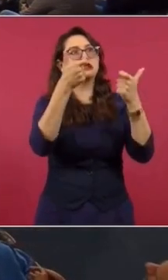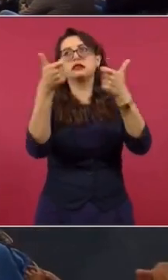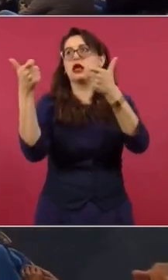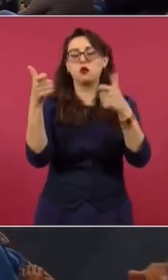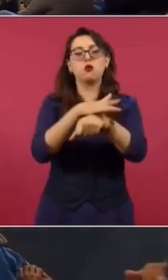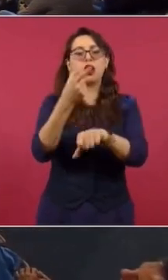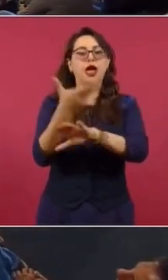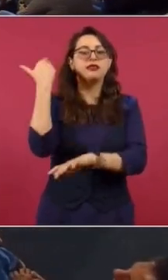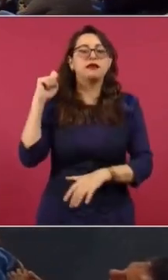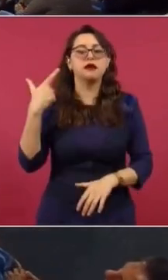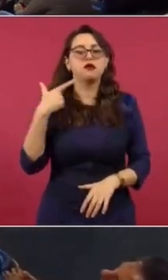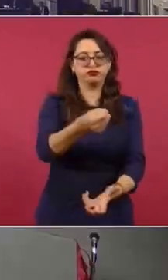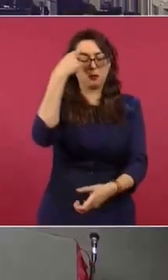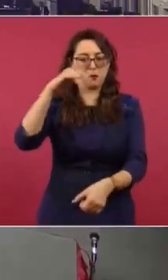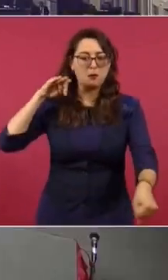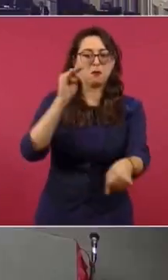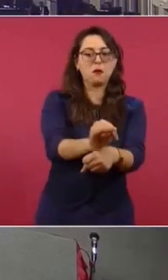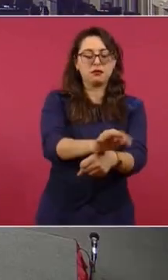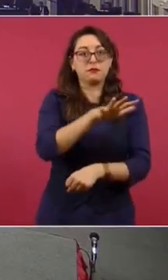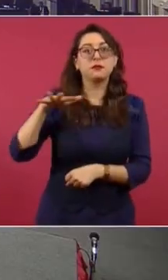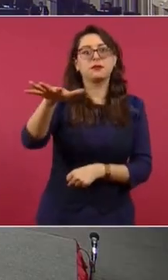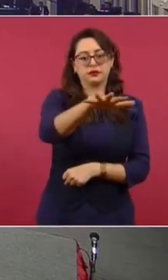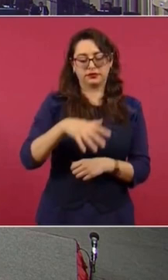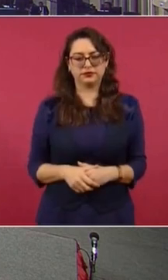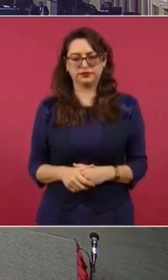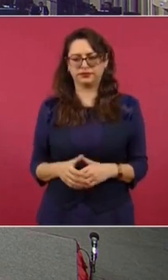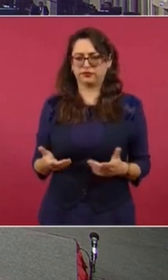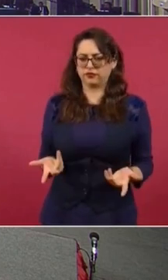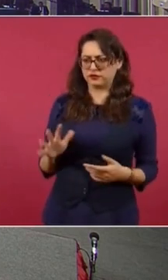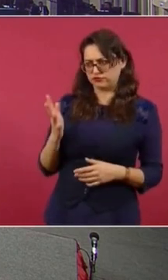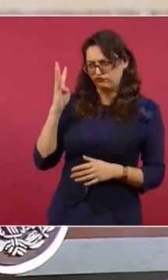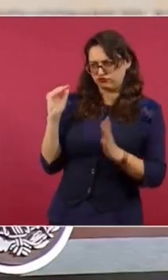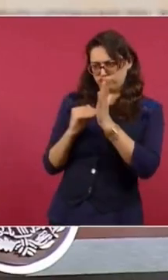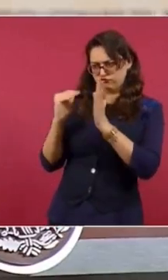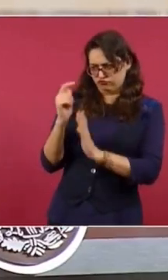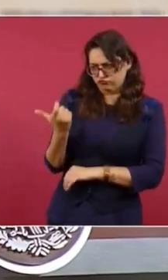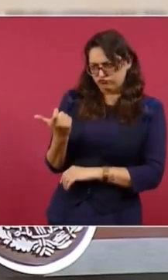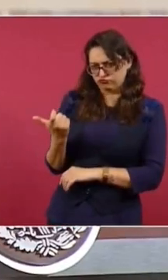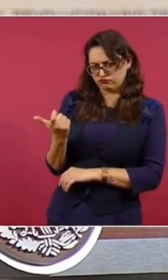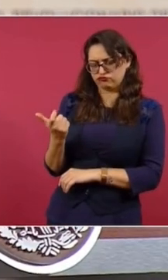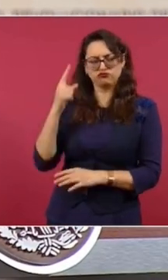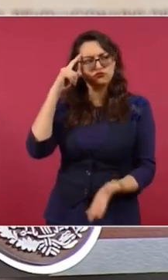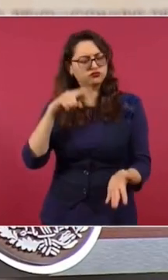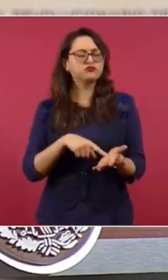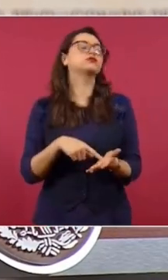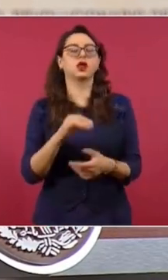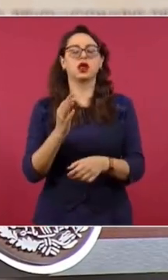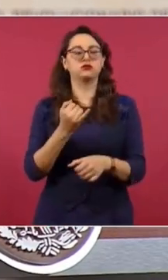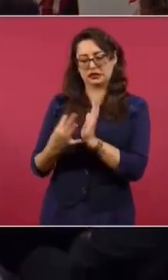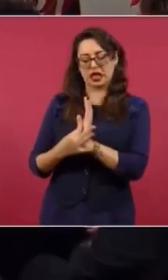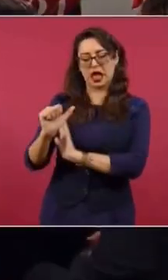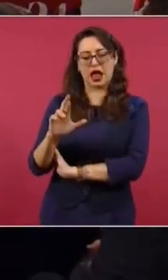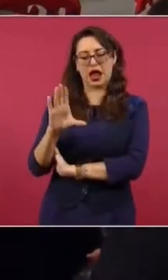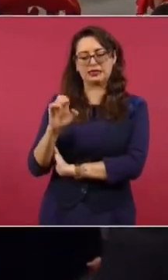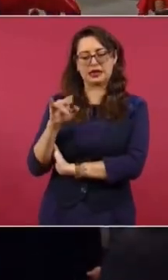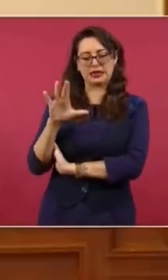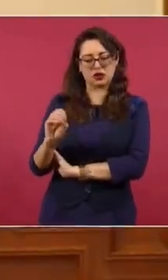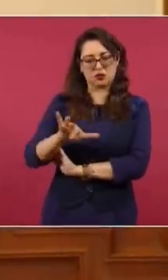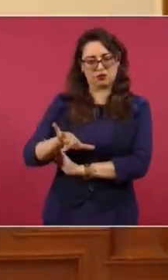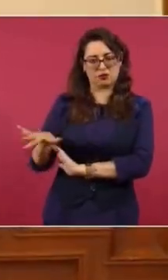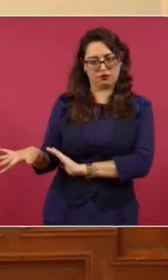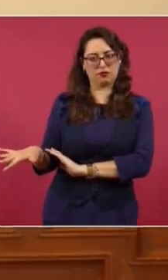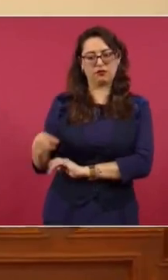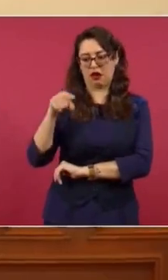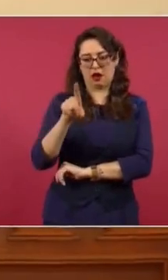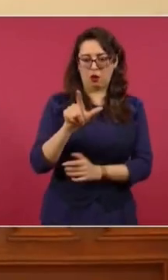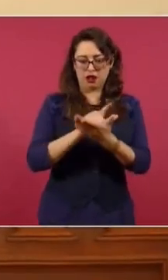tesorero de Coahuila Son como 4 mil millones de pesos Ahora lo vemos Es una cantidad considerable 5 mil